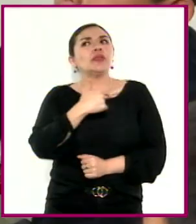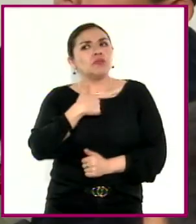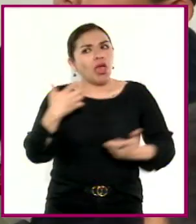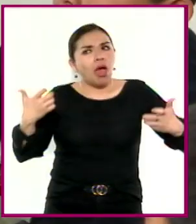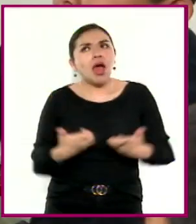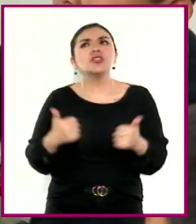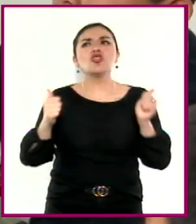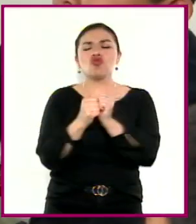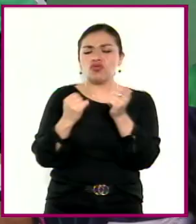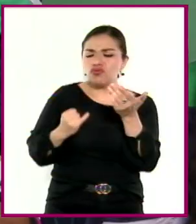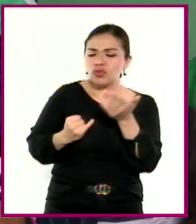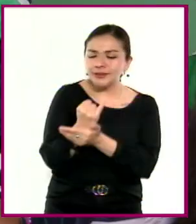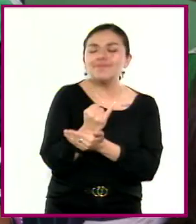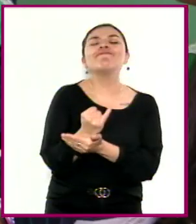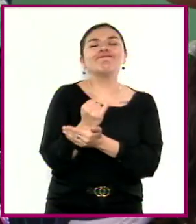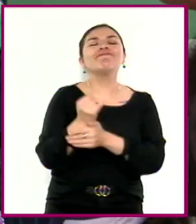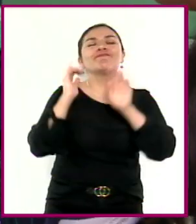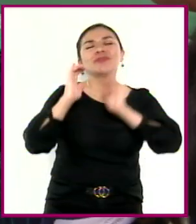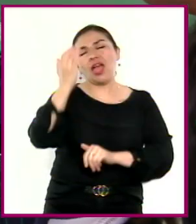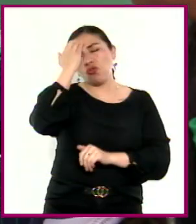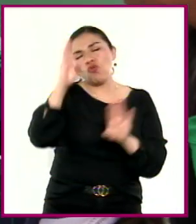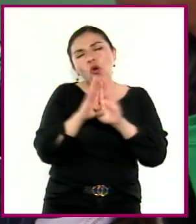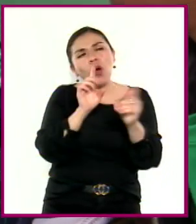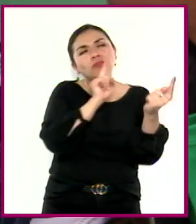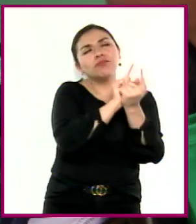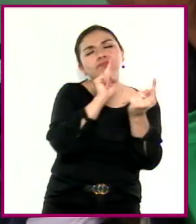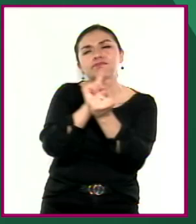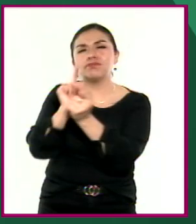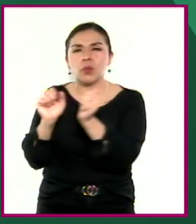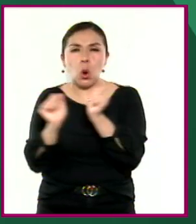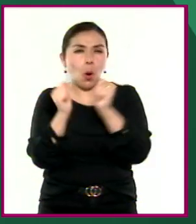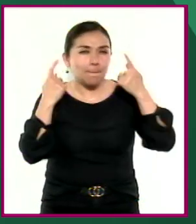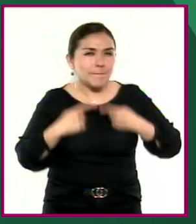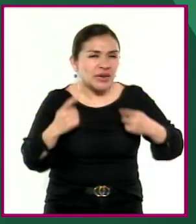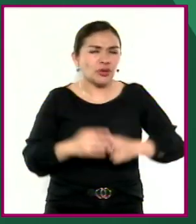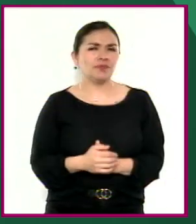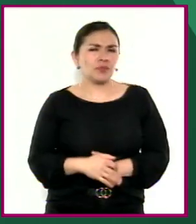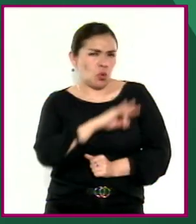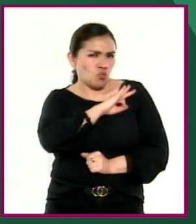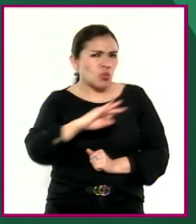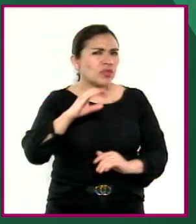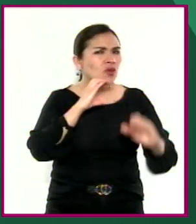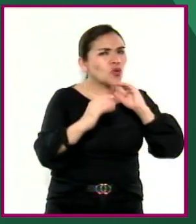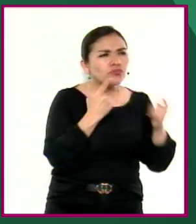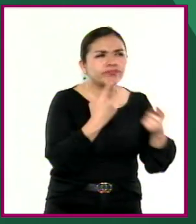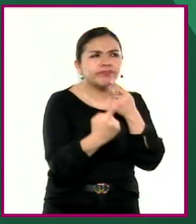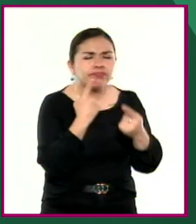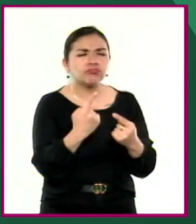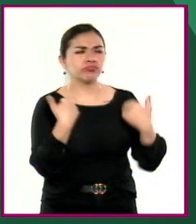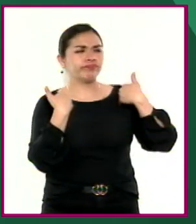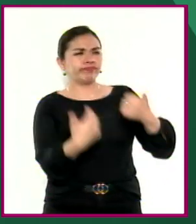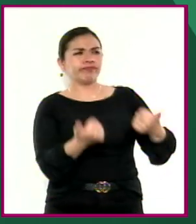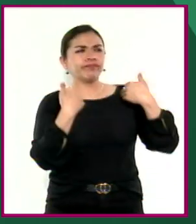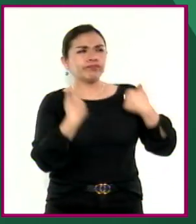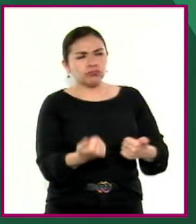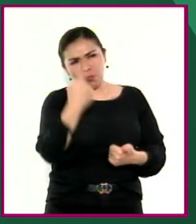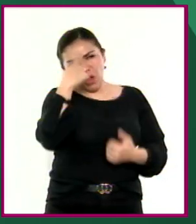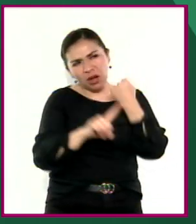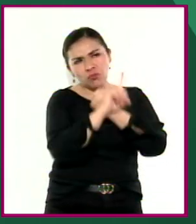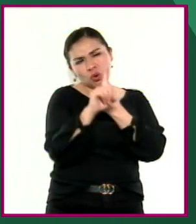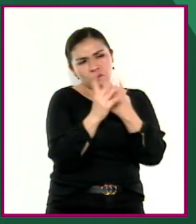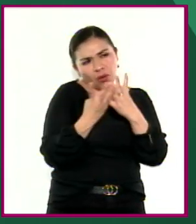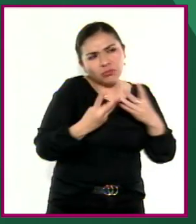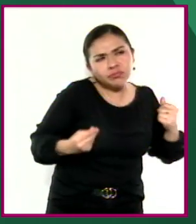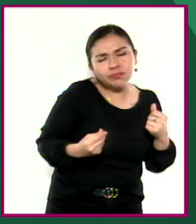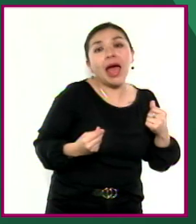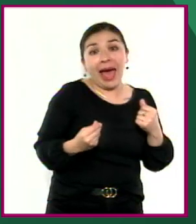actuar al tomar decisiones y relacionarse con las demás personas. La capacidad de dialogar, la disposición a comprender, mediar y